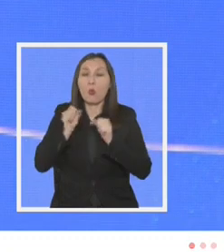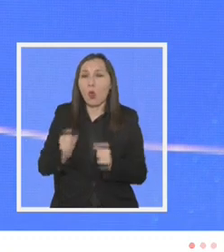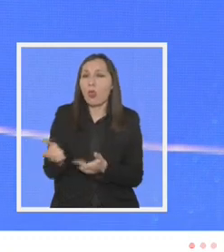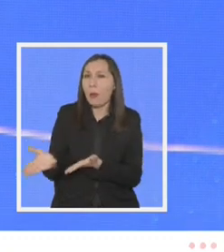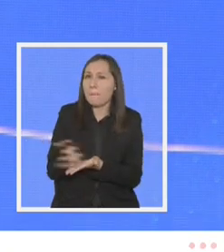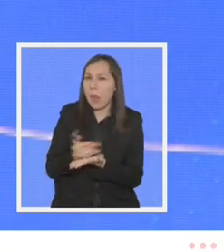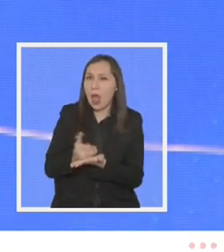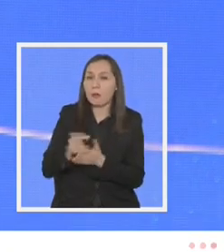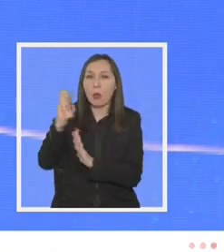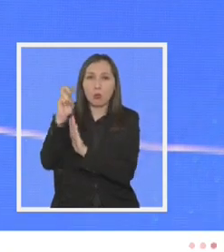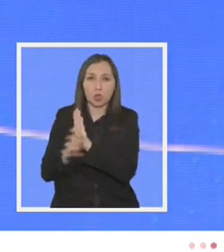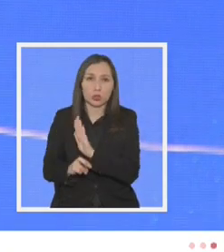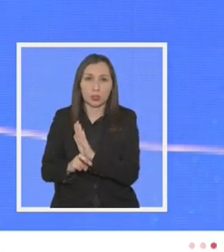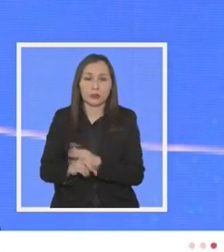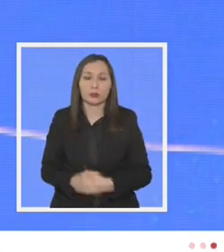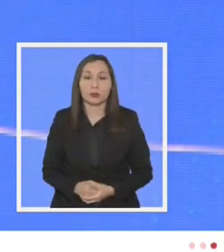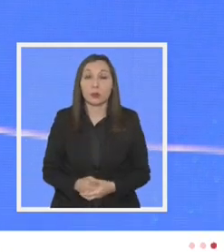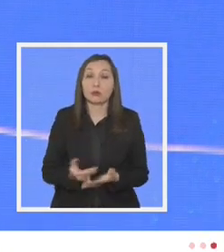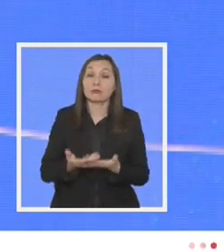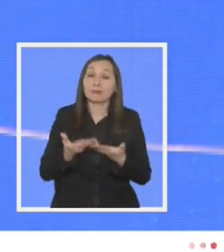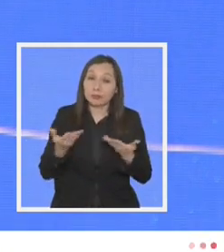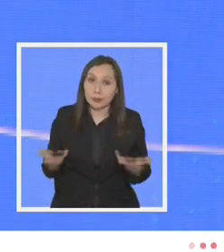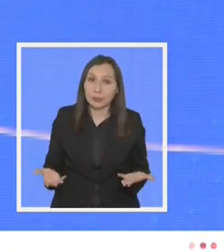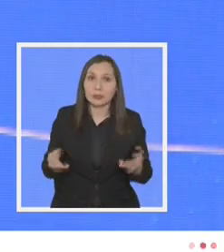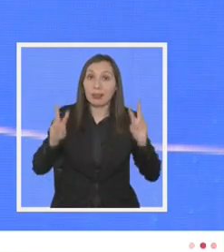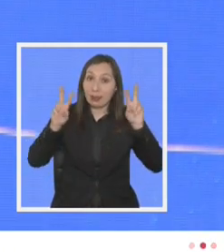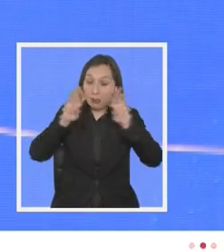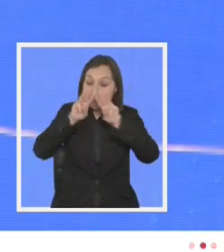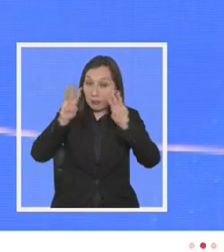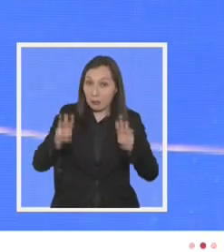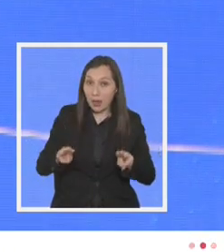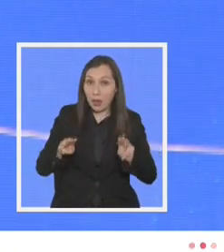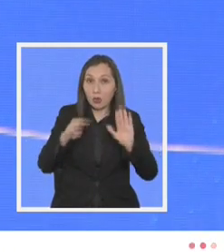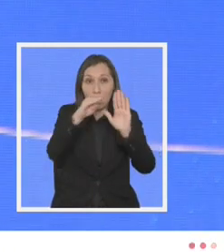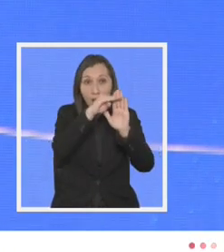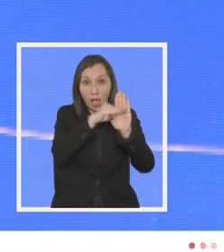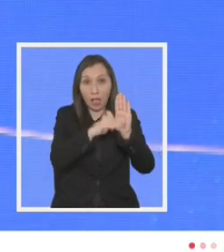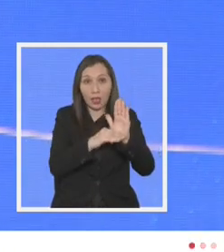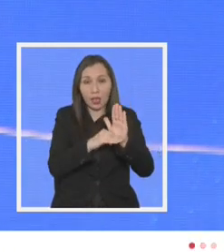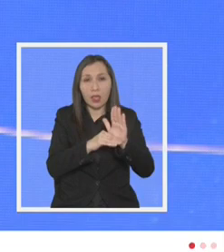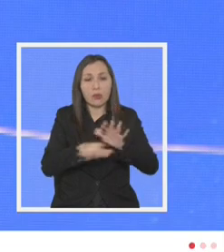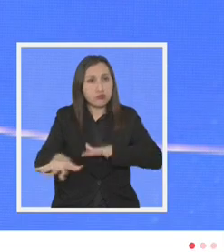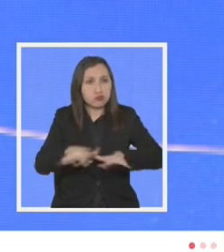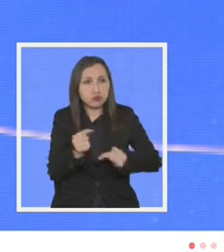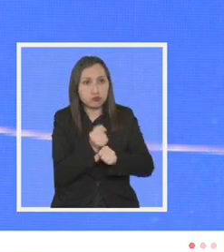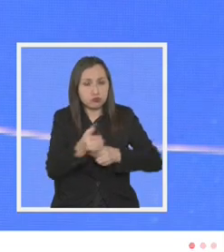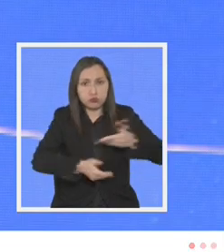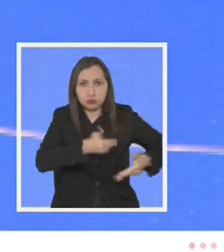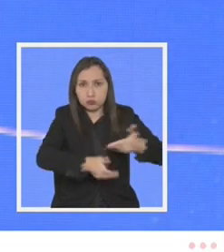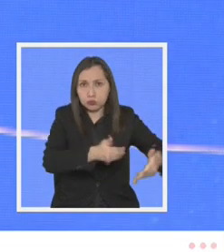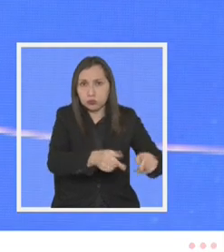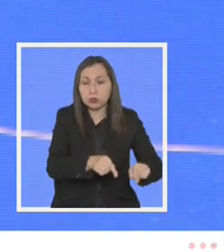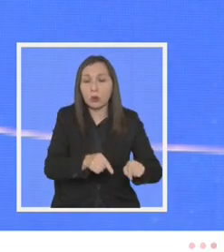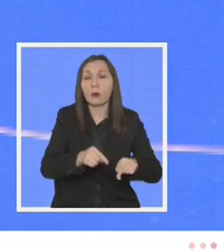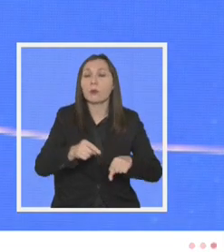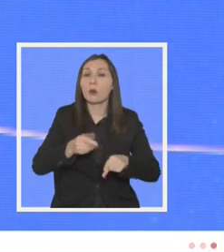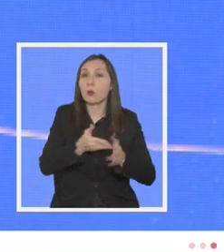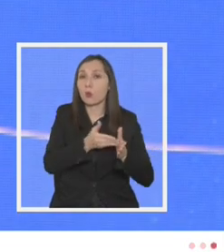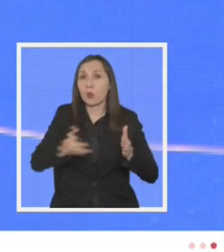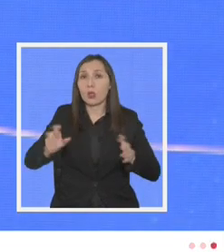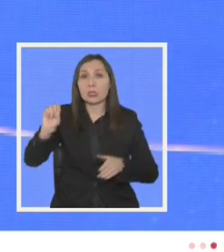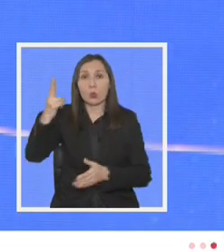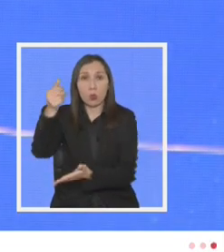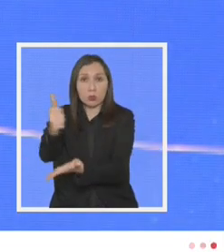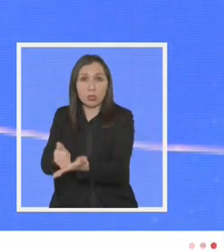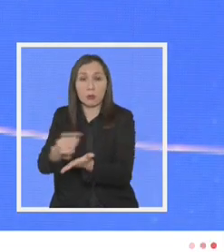planificar un proyecto por eso en el marco de la agenda de productividad durante el